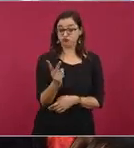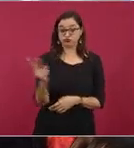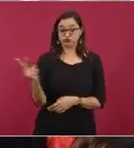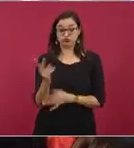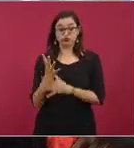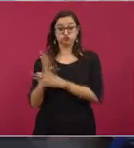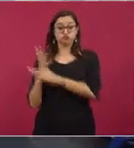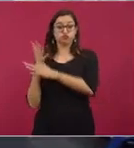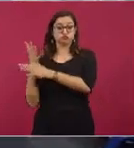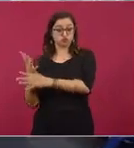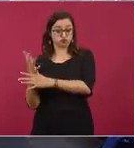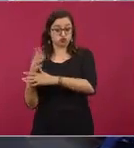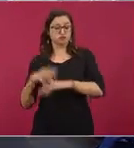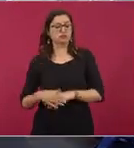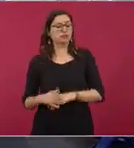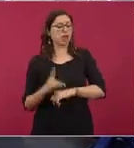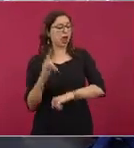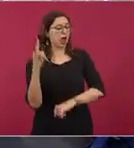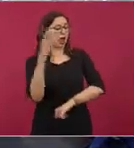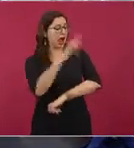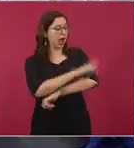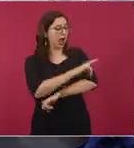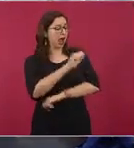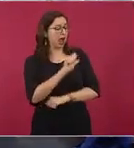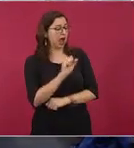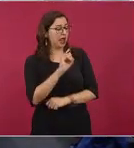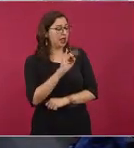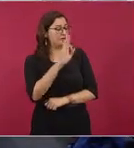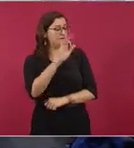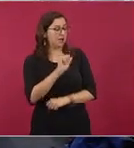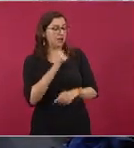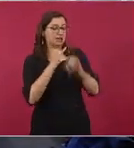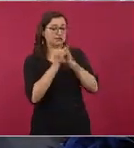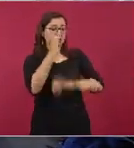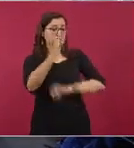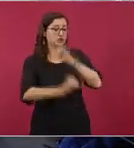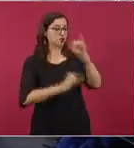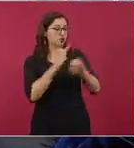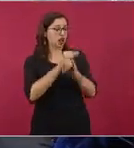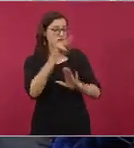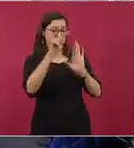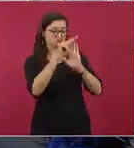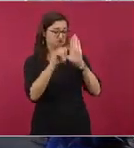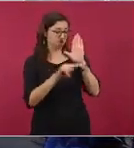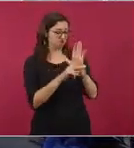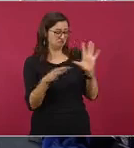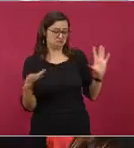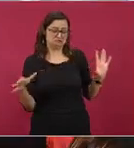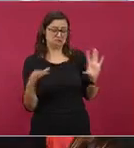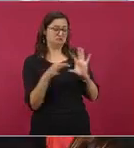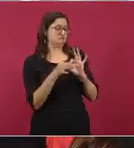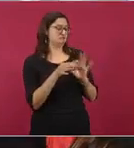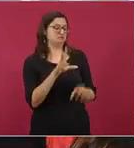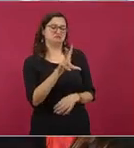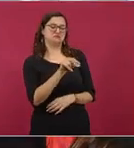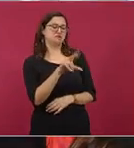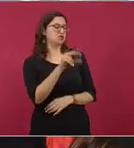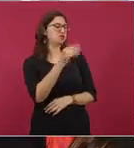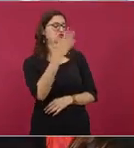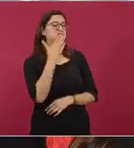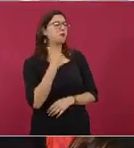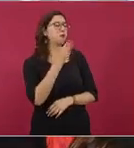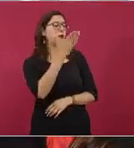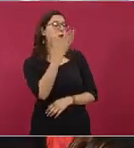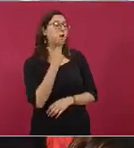Felipe Ángeles no tiene la categoría internacional cuando ya se dio en el diario